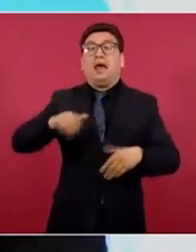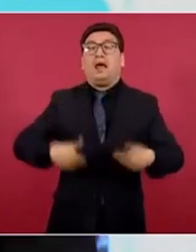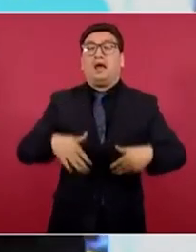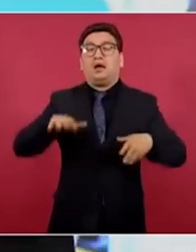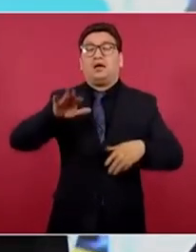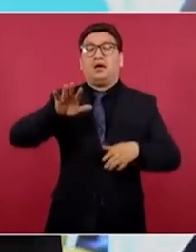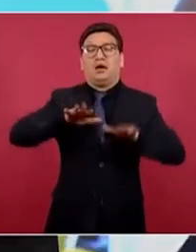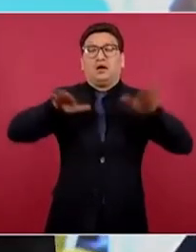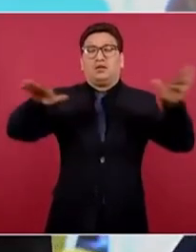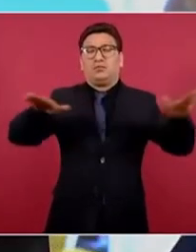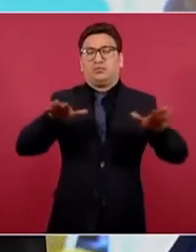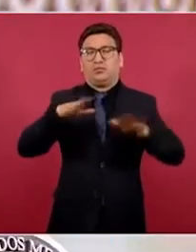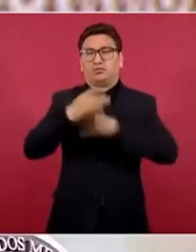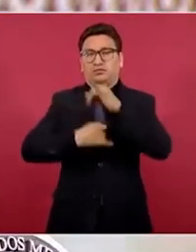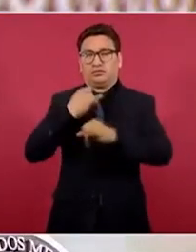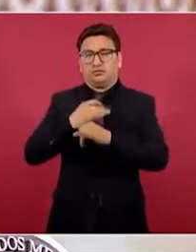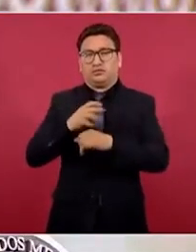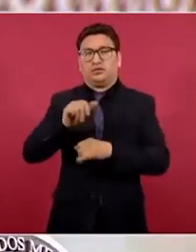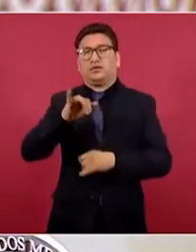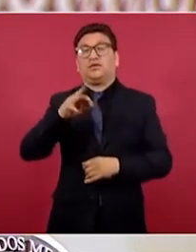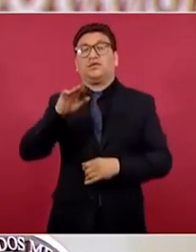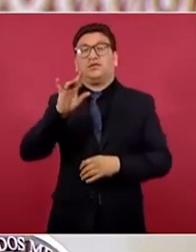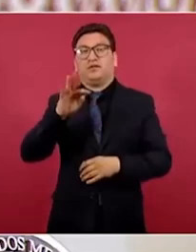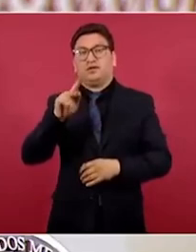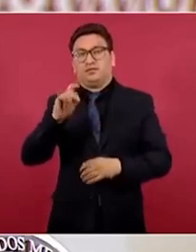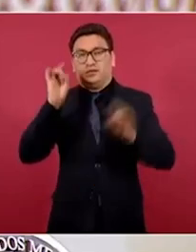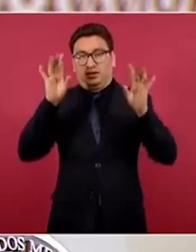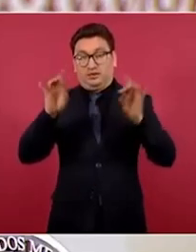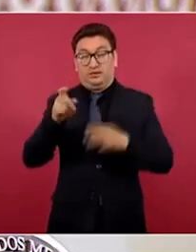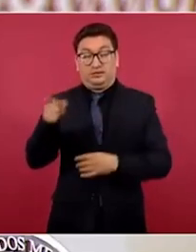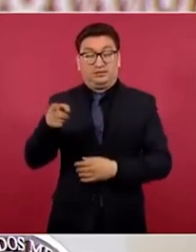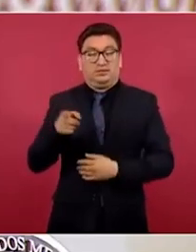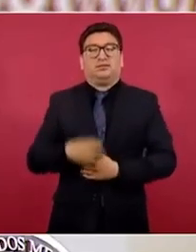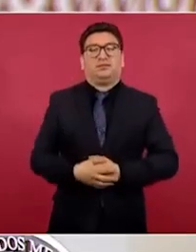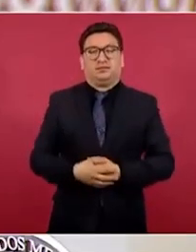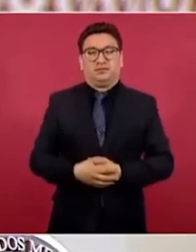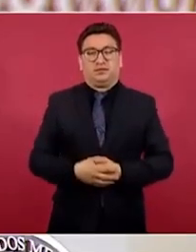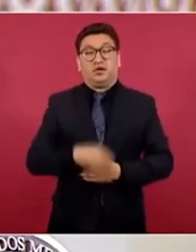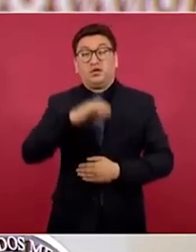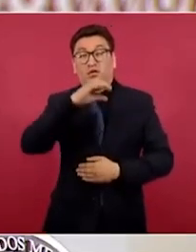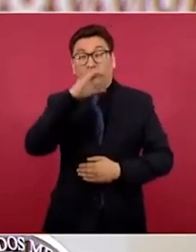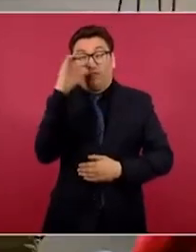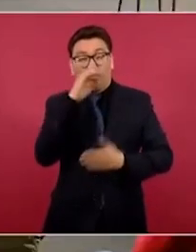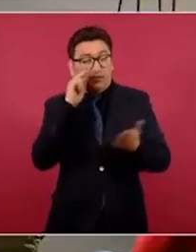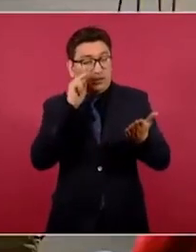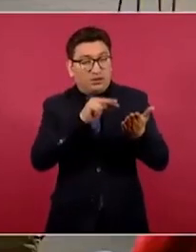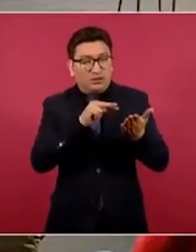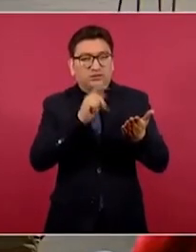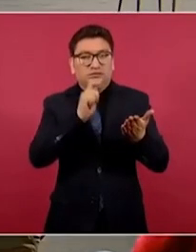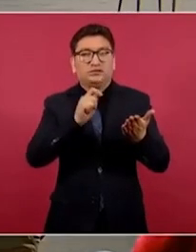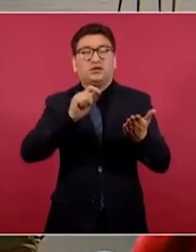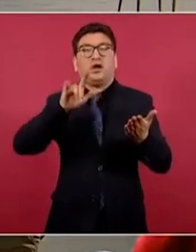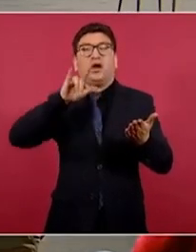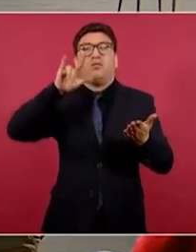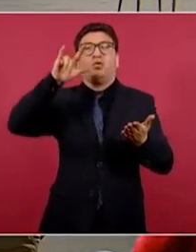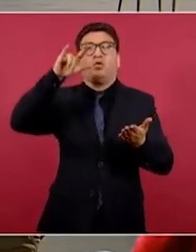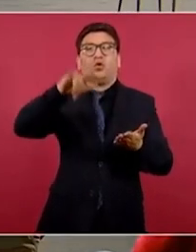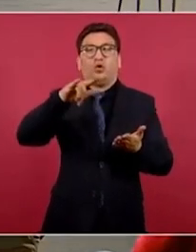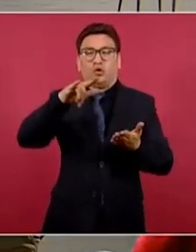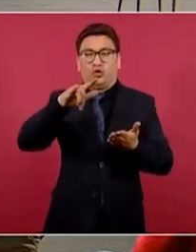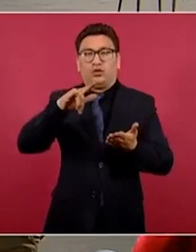internacional Felipe Ángeles. La fotografía mostraba un avión de carga